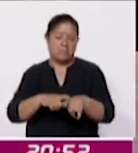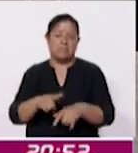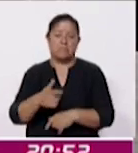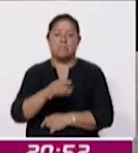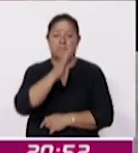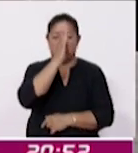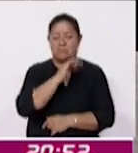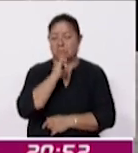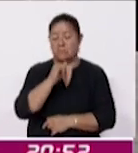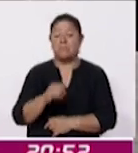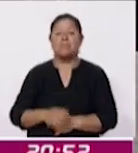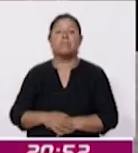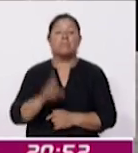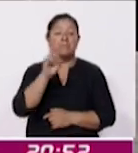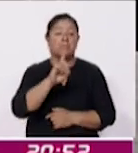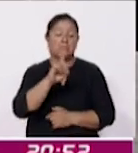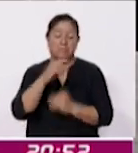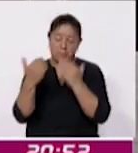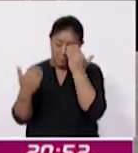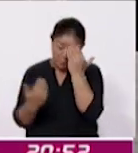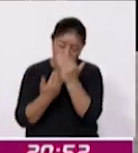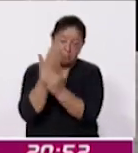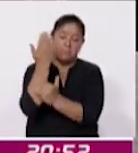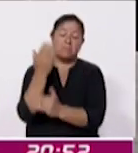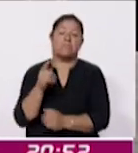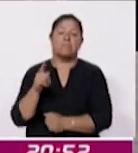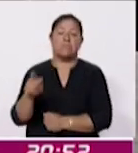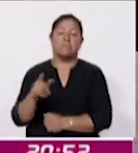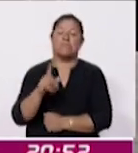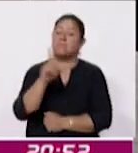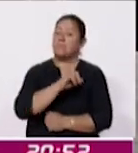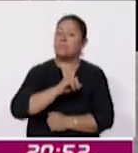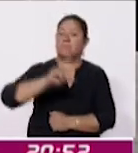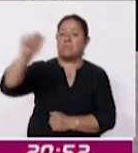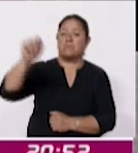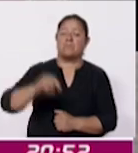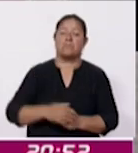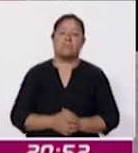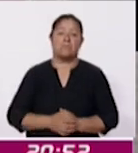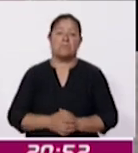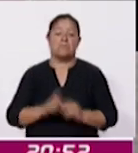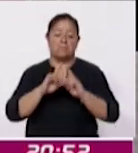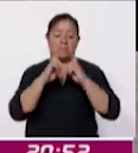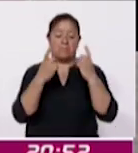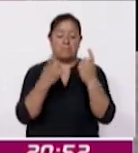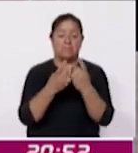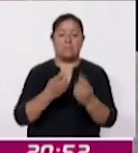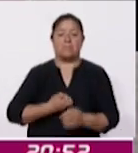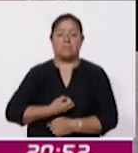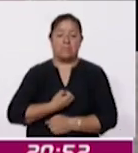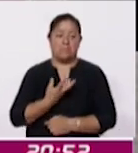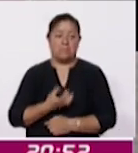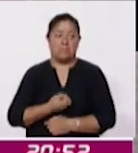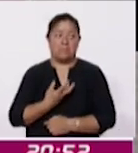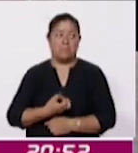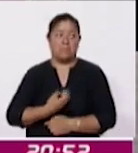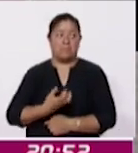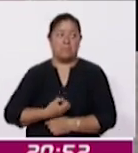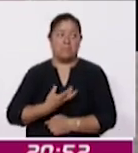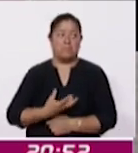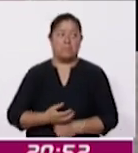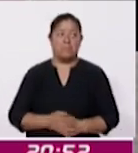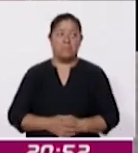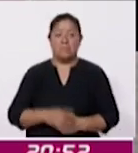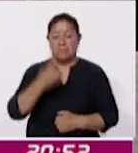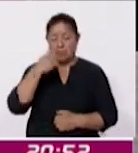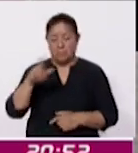por la mañana también de madrugada la reliquia saldrá rumbo a la diócesis de Tehuacán para continuar con su